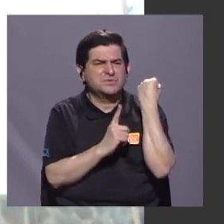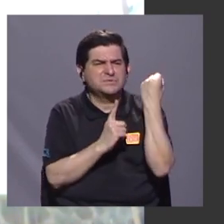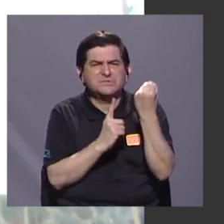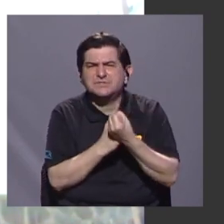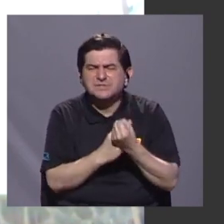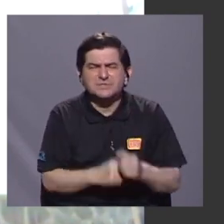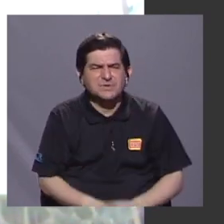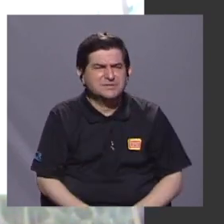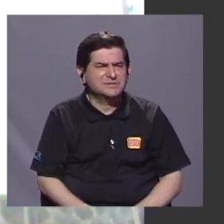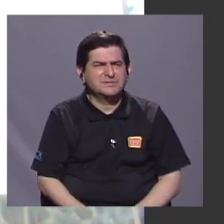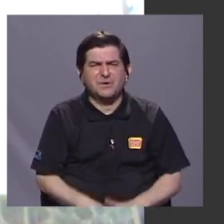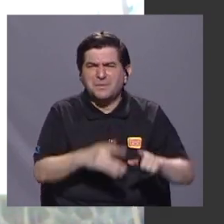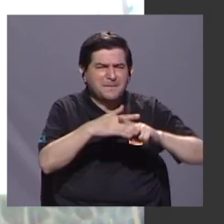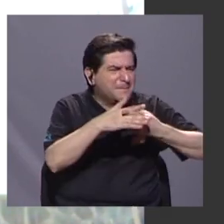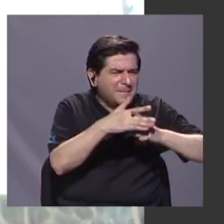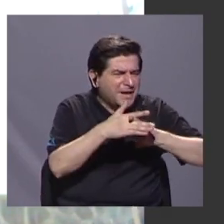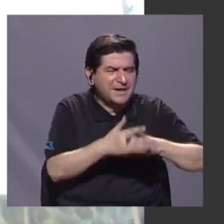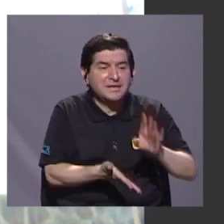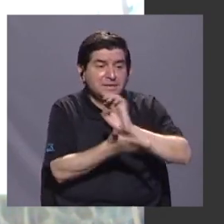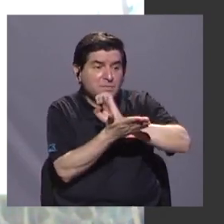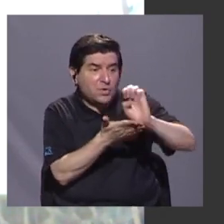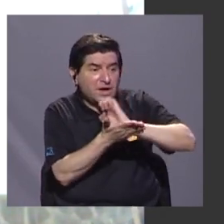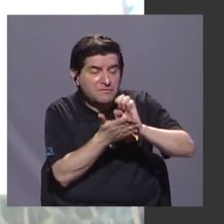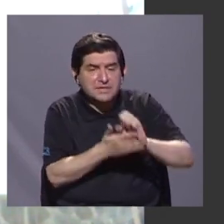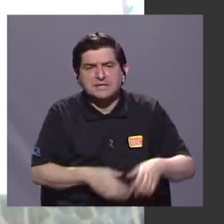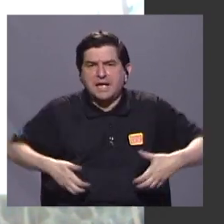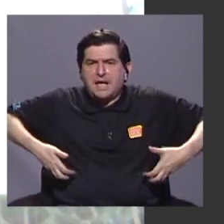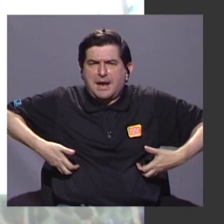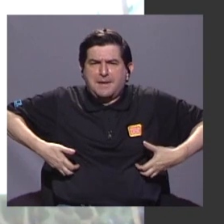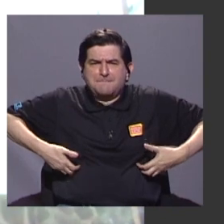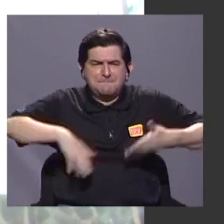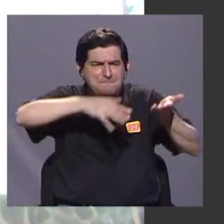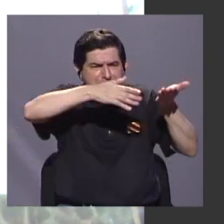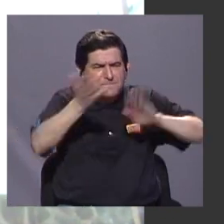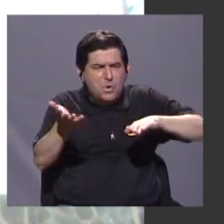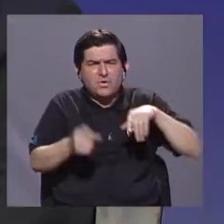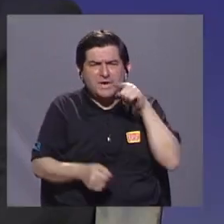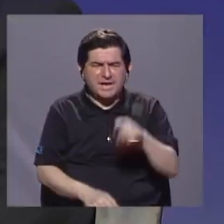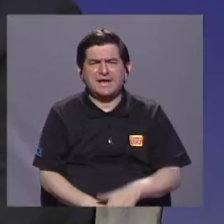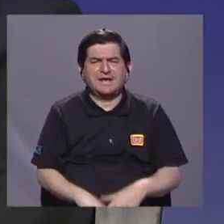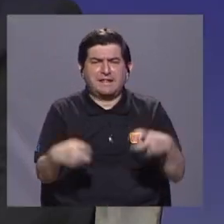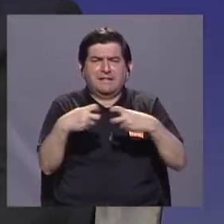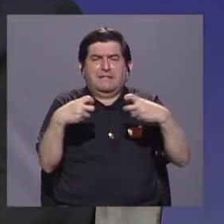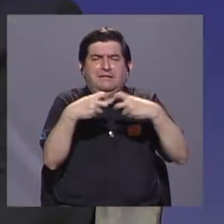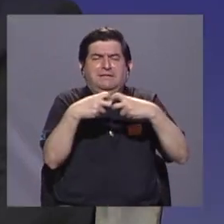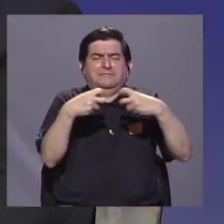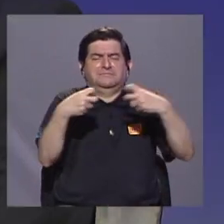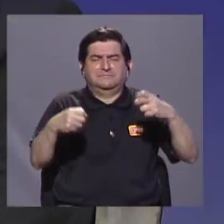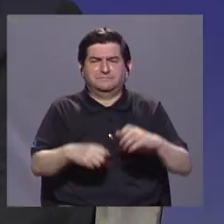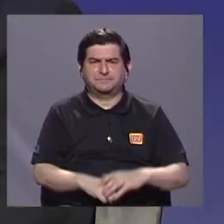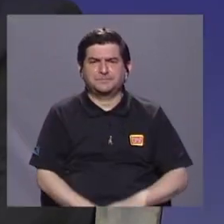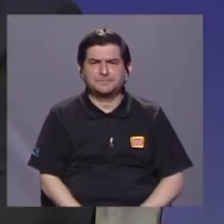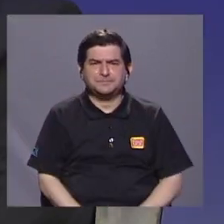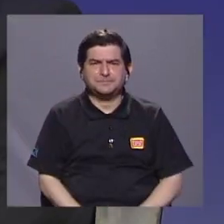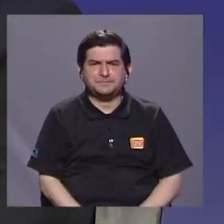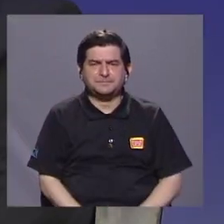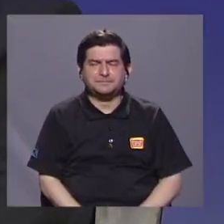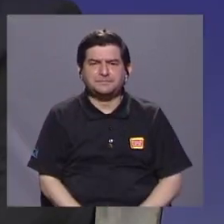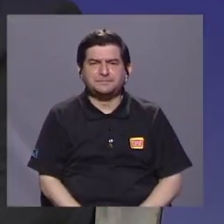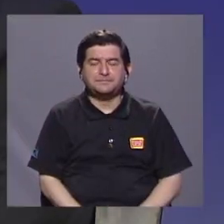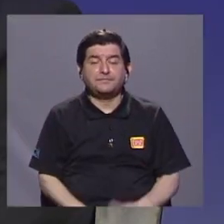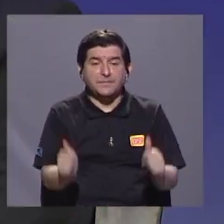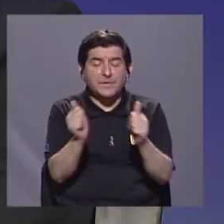hacer algo para evitar que tantos monos murieran electrocutados. Entonces, con la